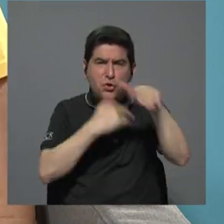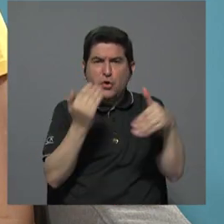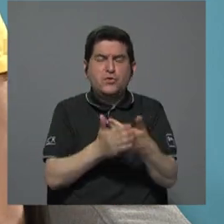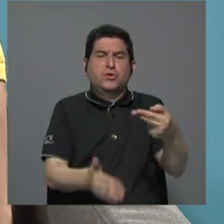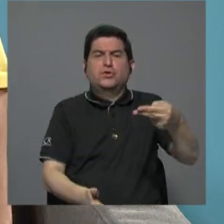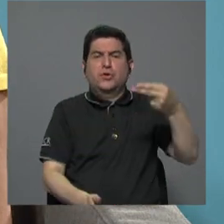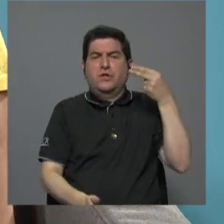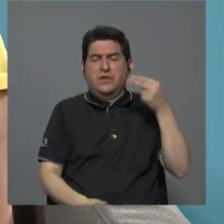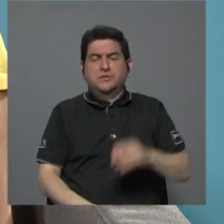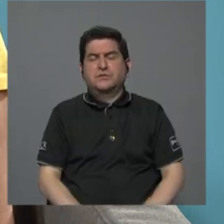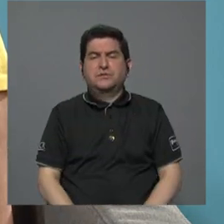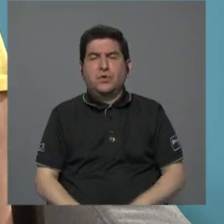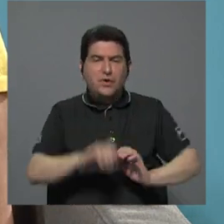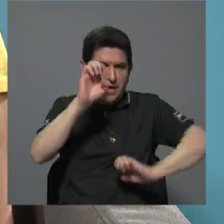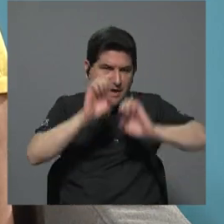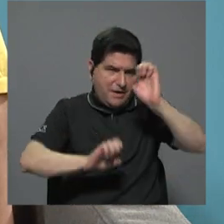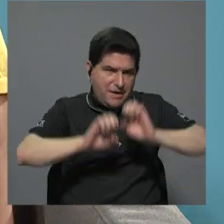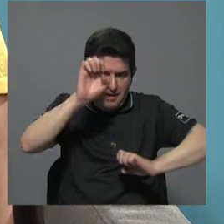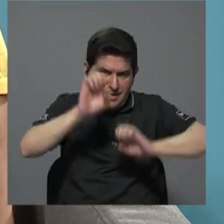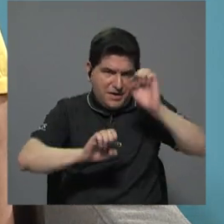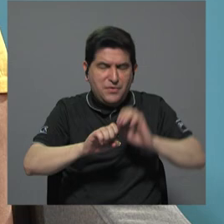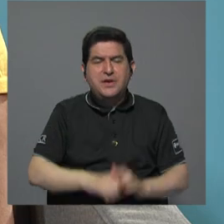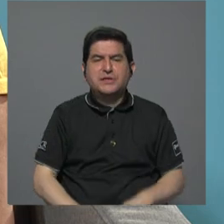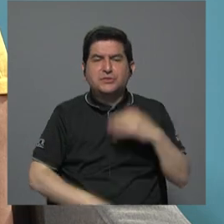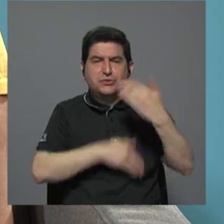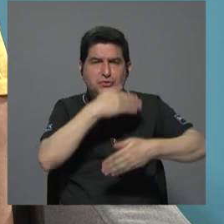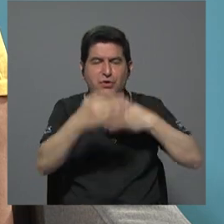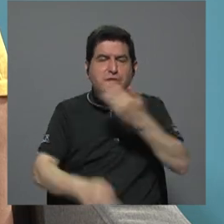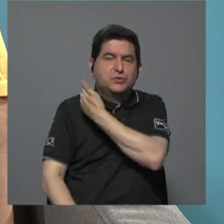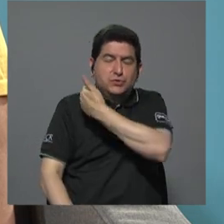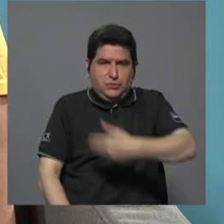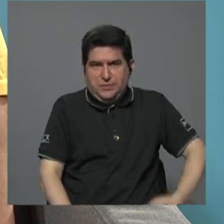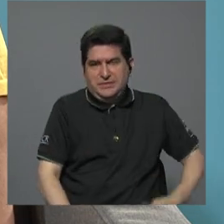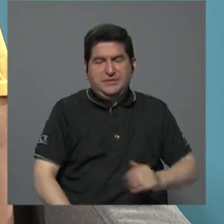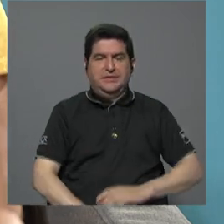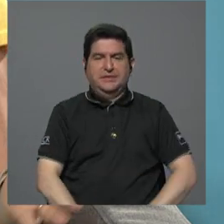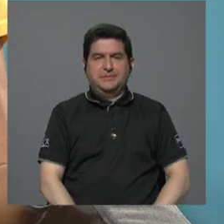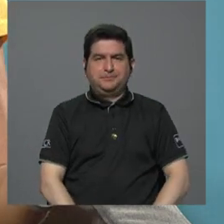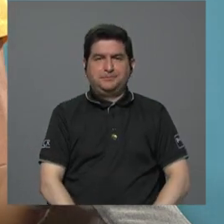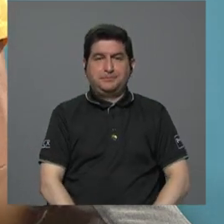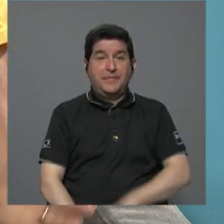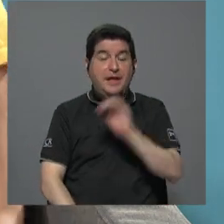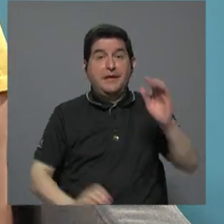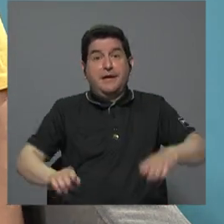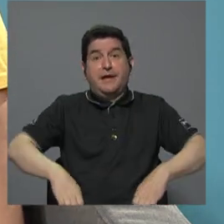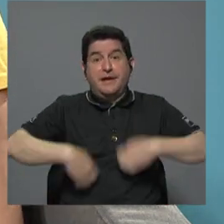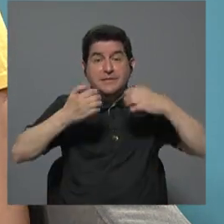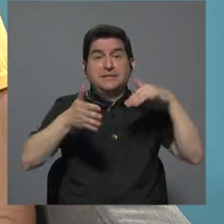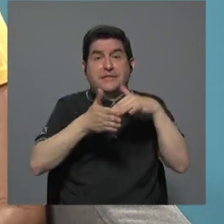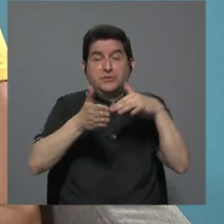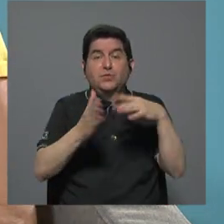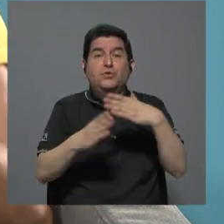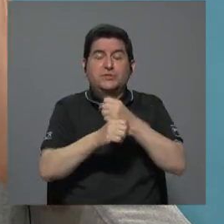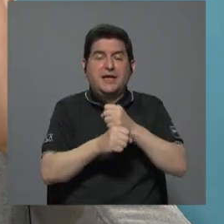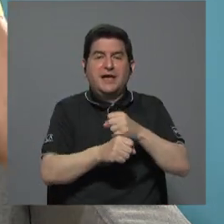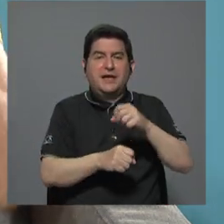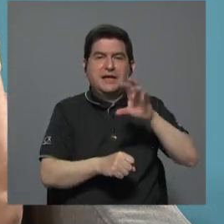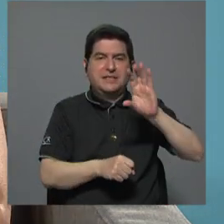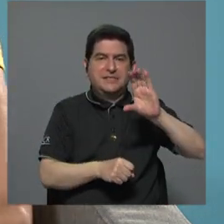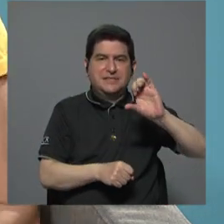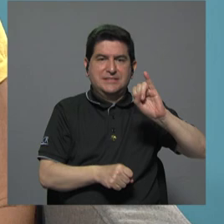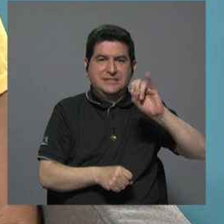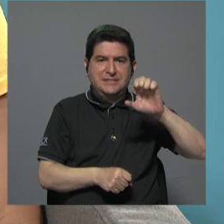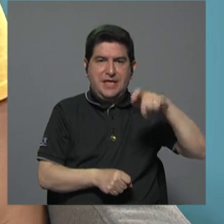la historia en evaluación de la gestión de un mandatario y en la existencia de los estudios del CIEP. Pasemos a otra